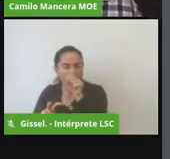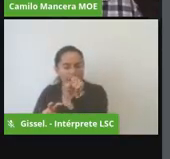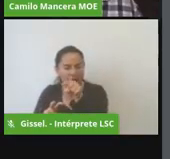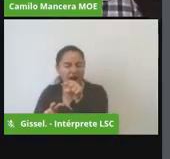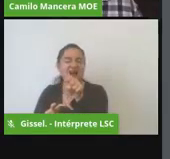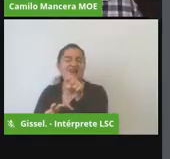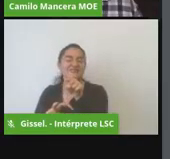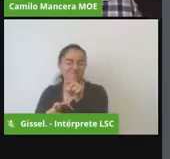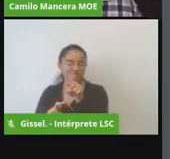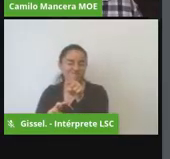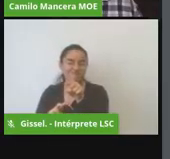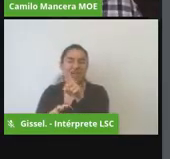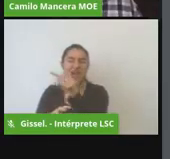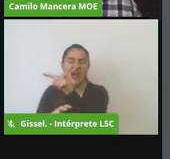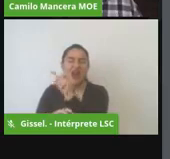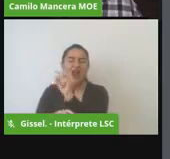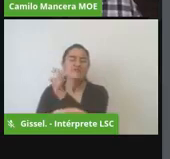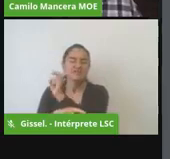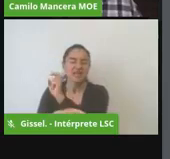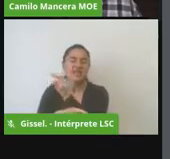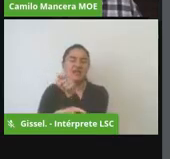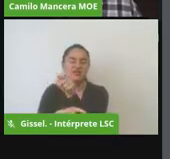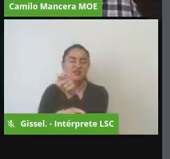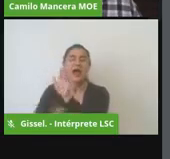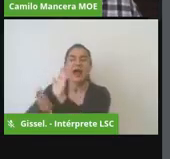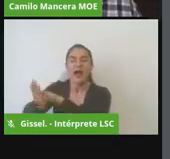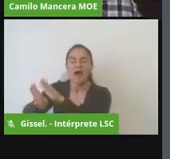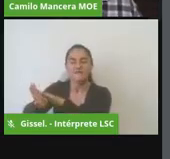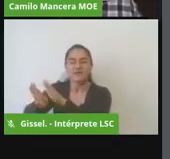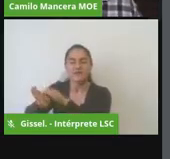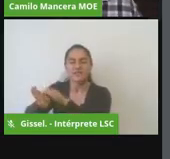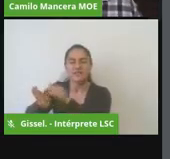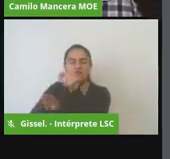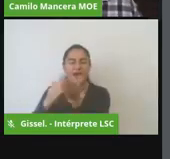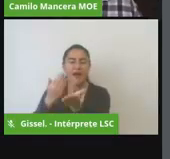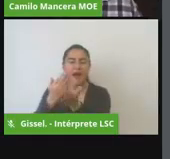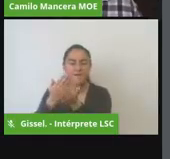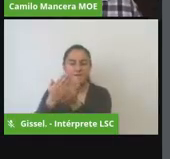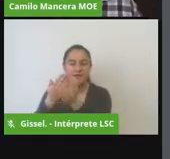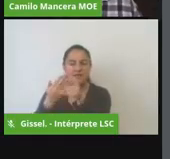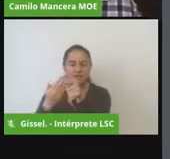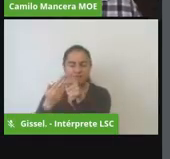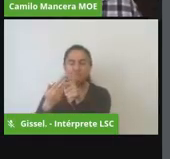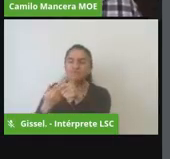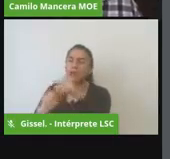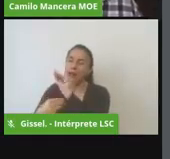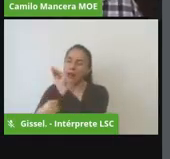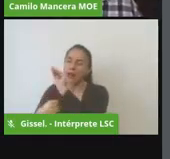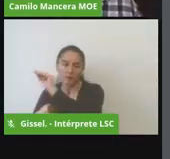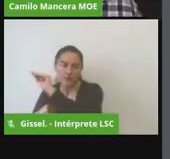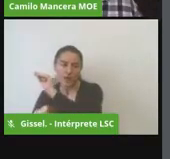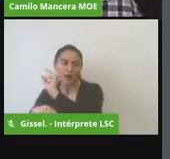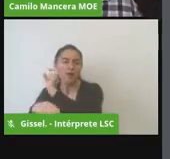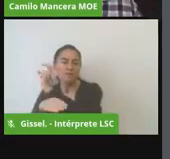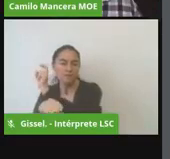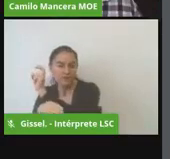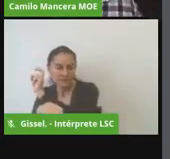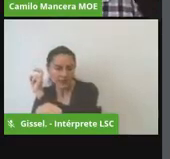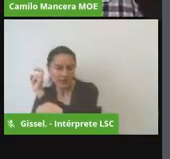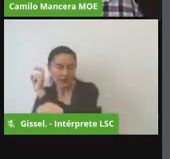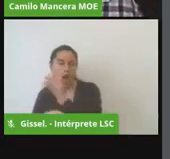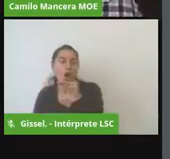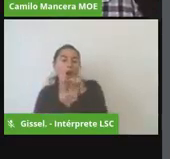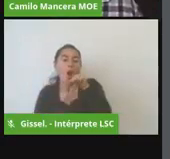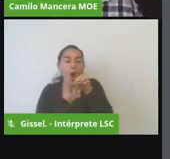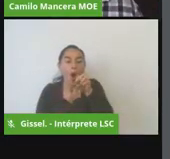como la la procuraduría pues desde la moe estaremos haciendo los monitoreo y un seguimiento a qué está pasando con